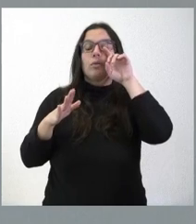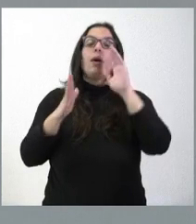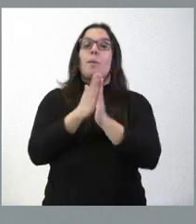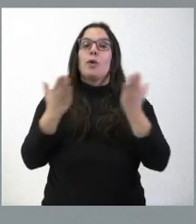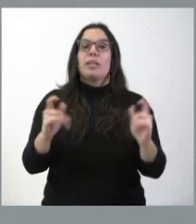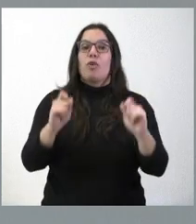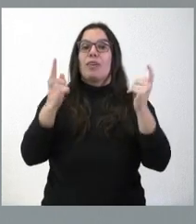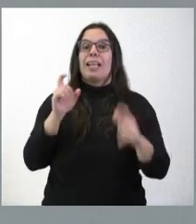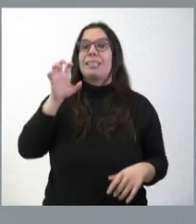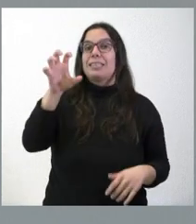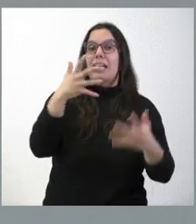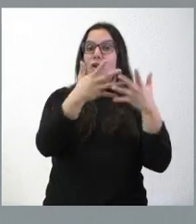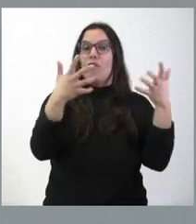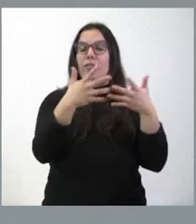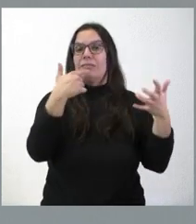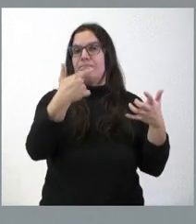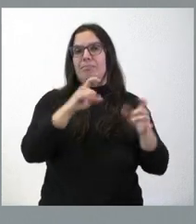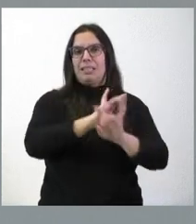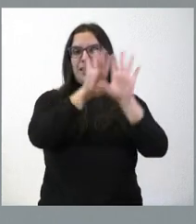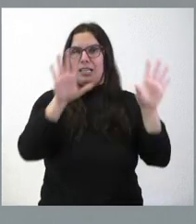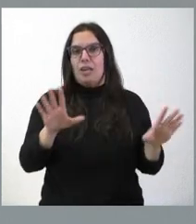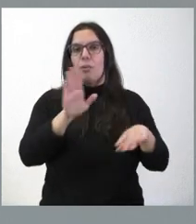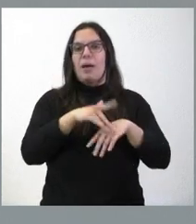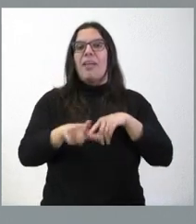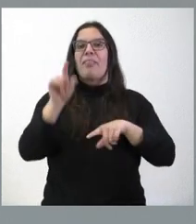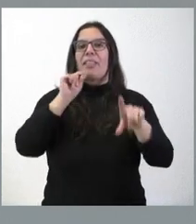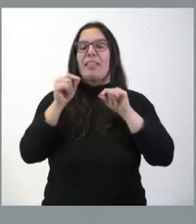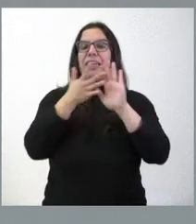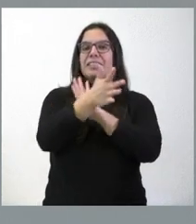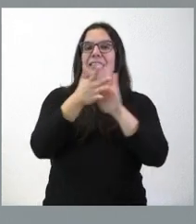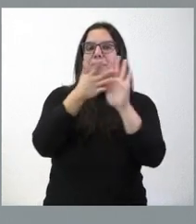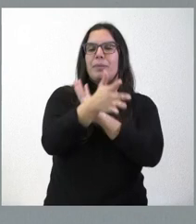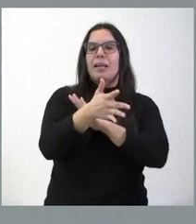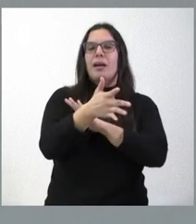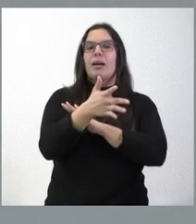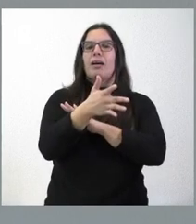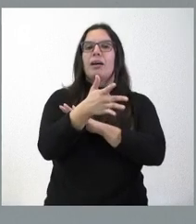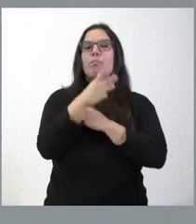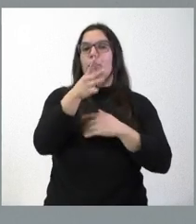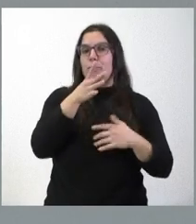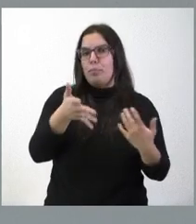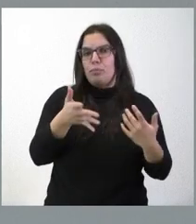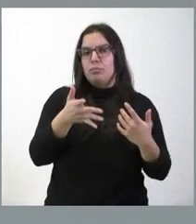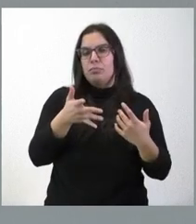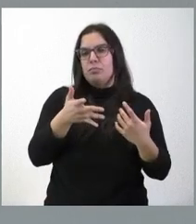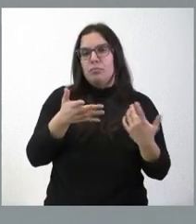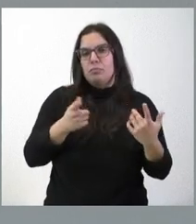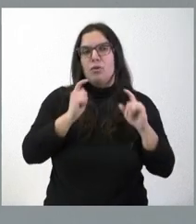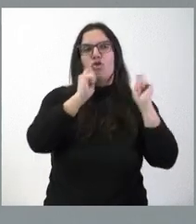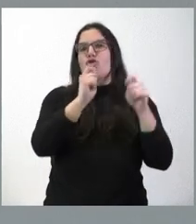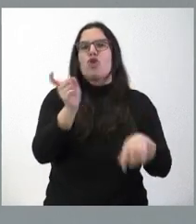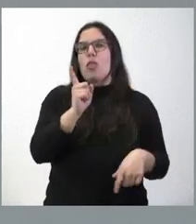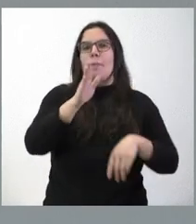Estado es claro a la hora de decidir cuáles son los motivos por los cuales no se han otorgado a las distintas